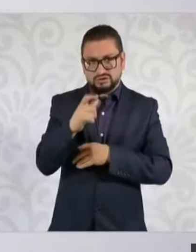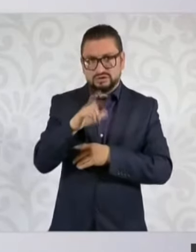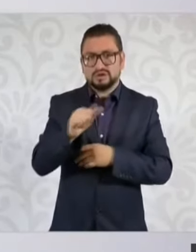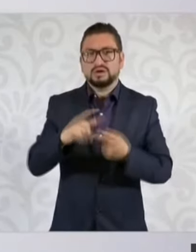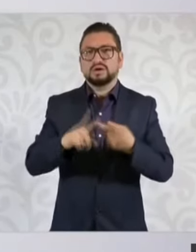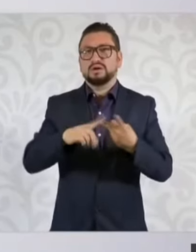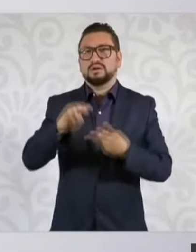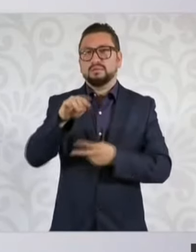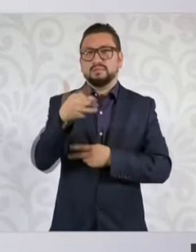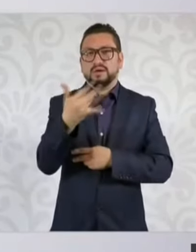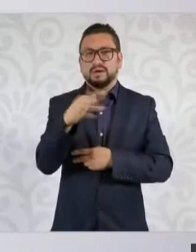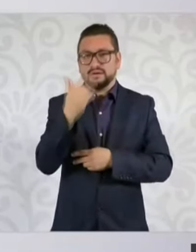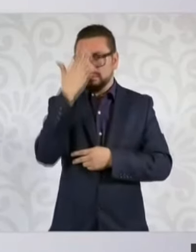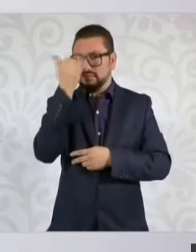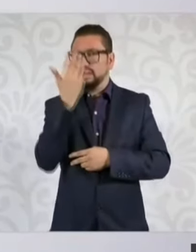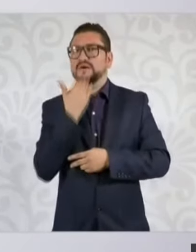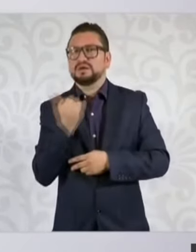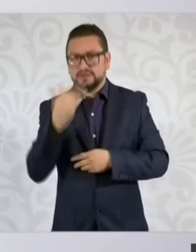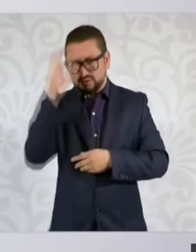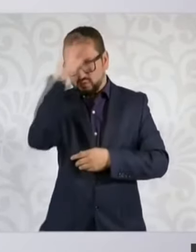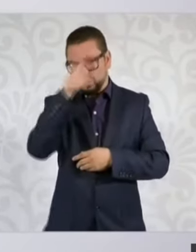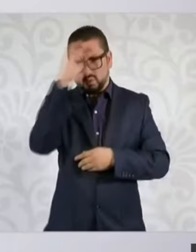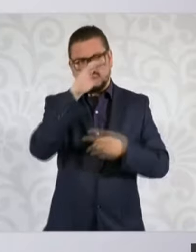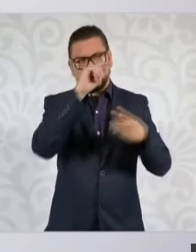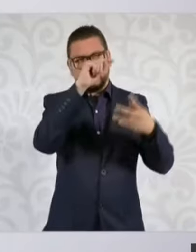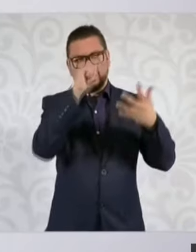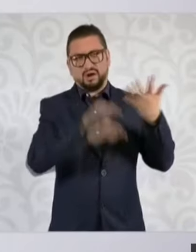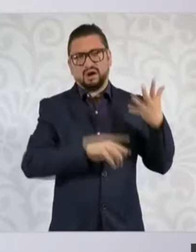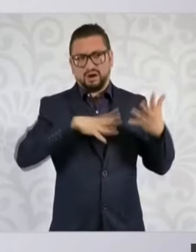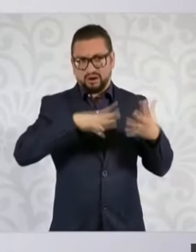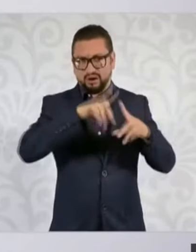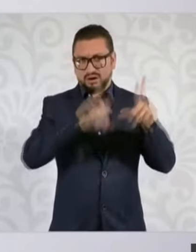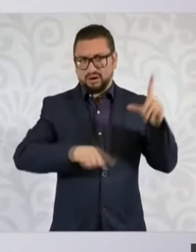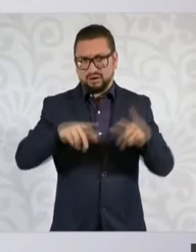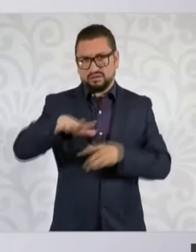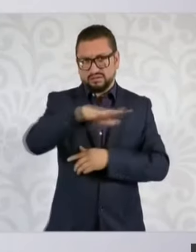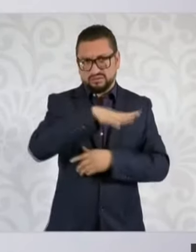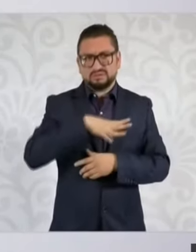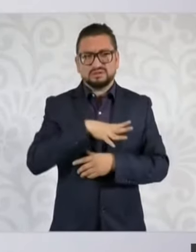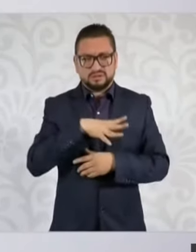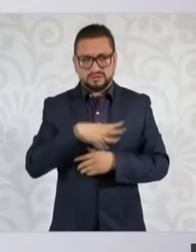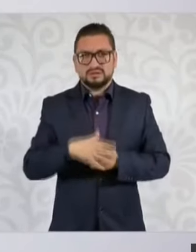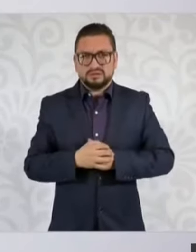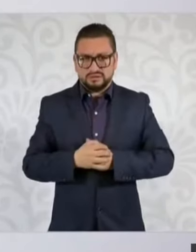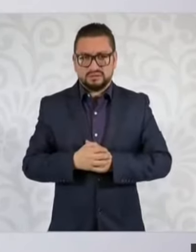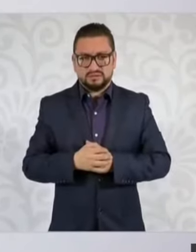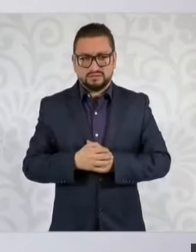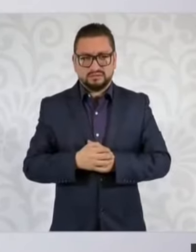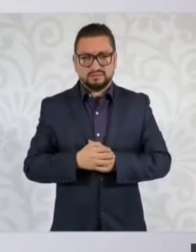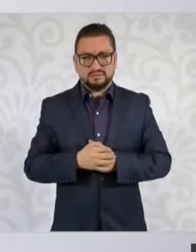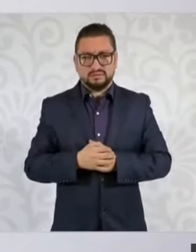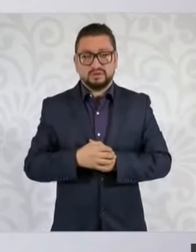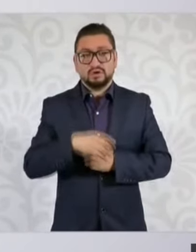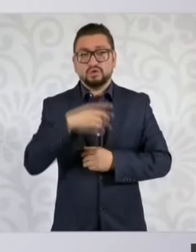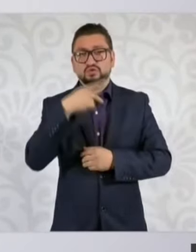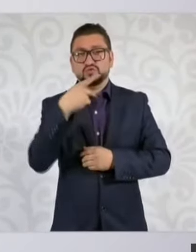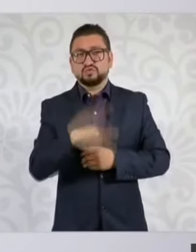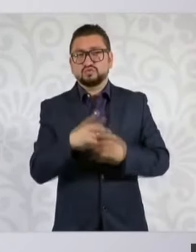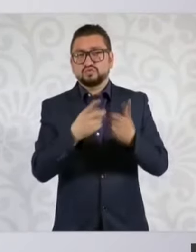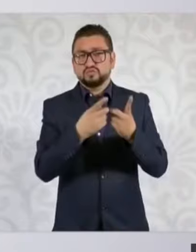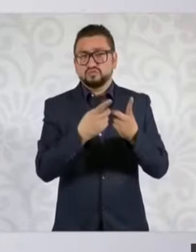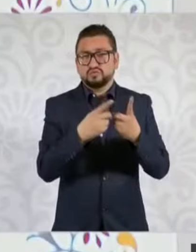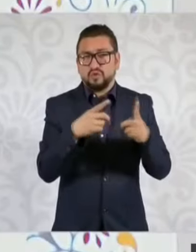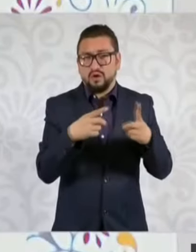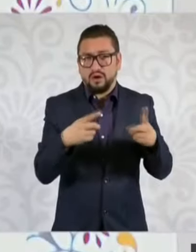todas las culturas que tenían incluso desarrollos